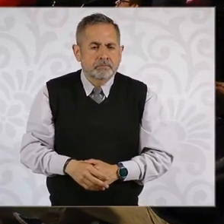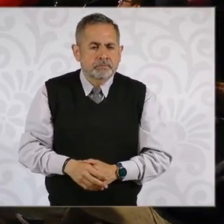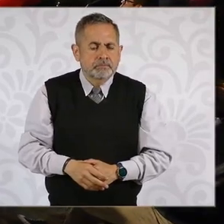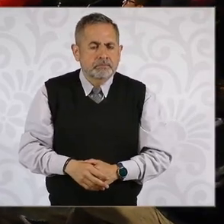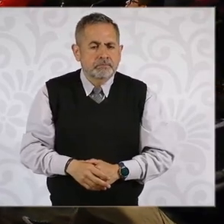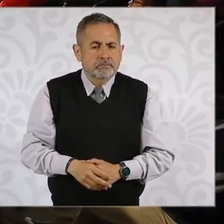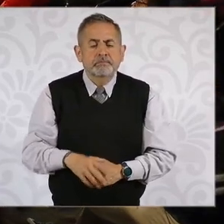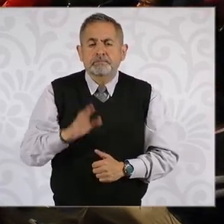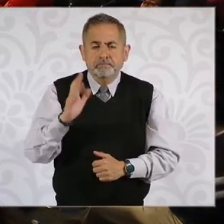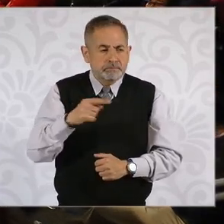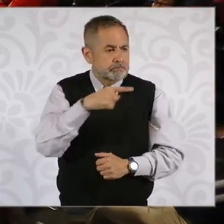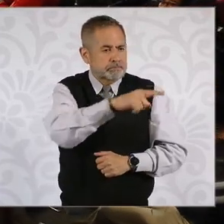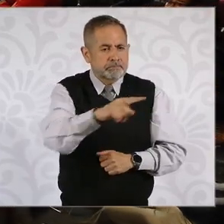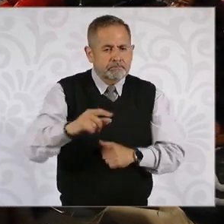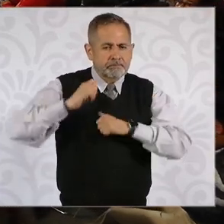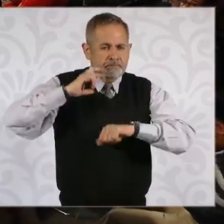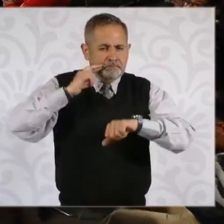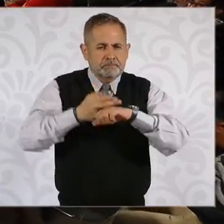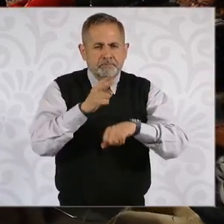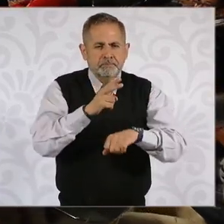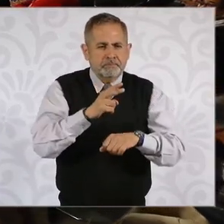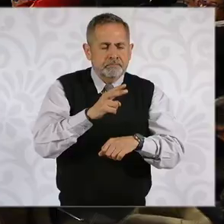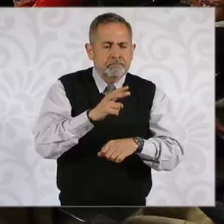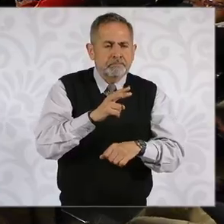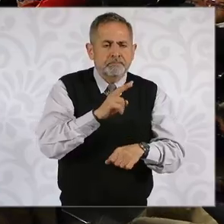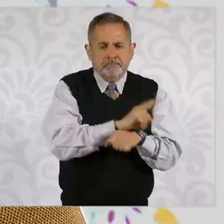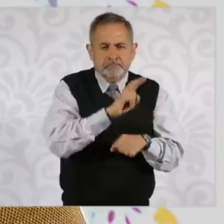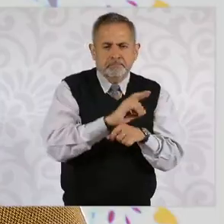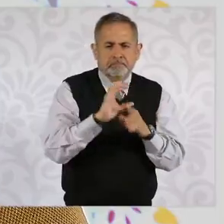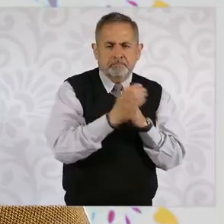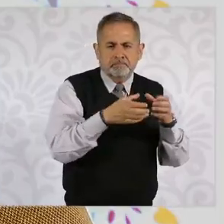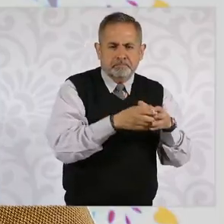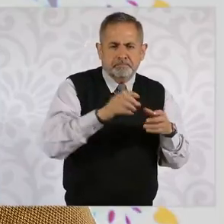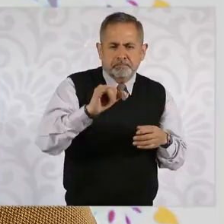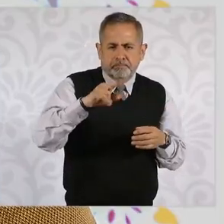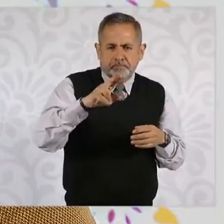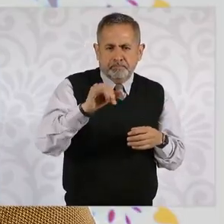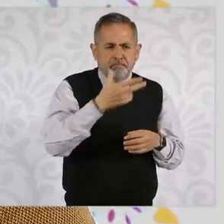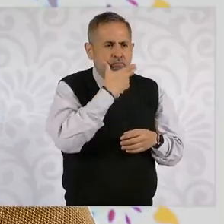comisionados, a las comisionadas, al comisionado y comisionadas